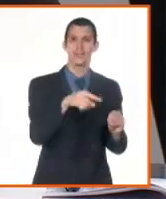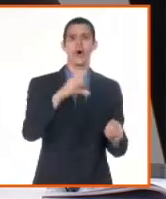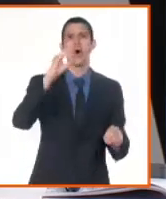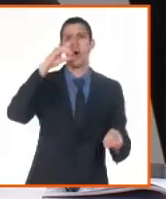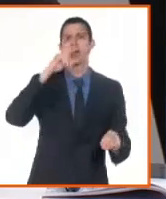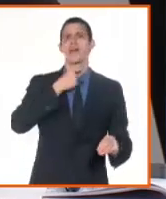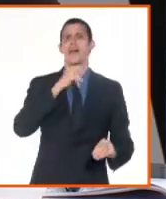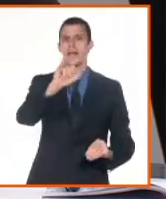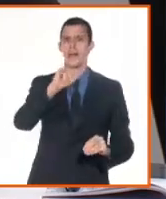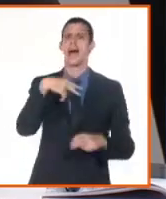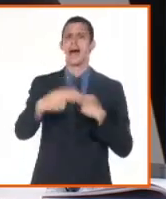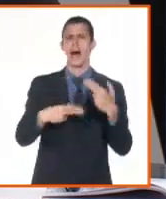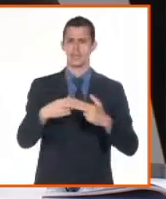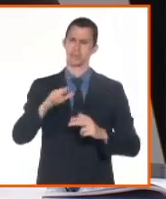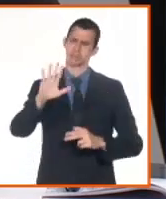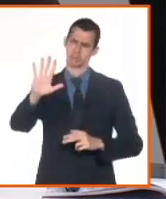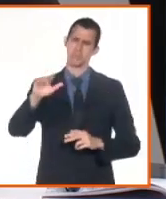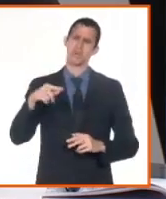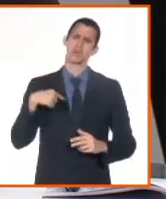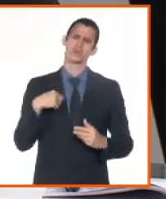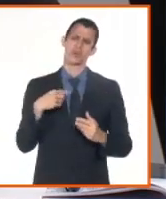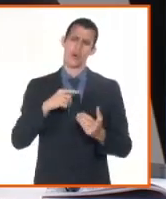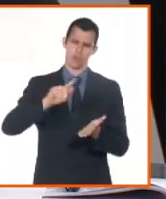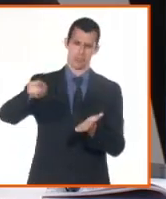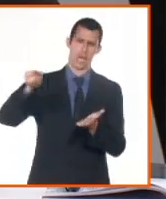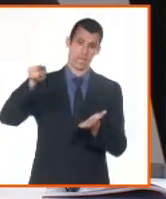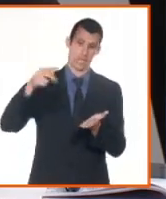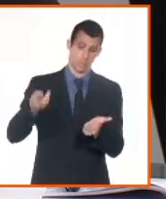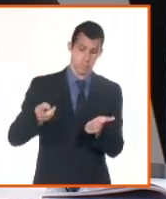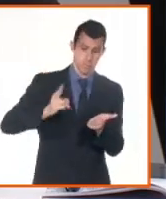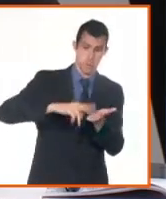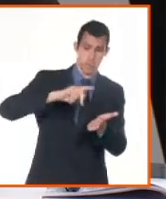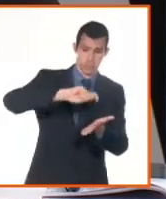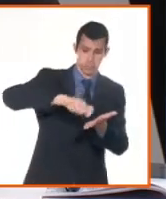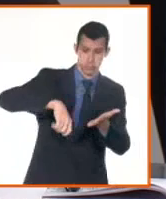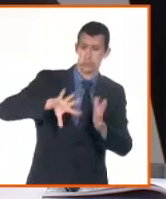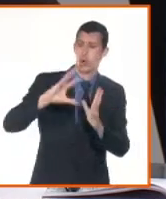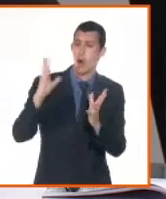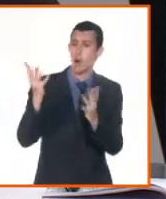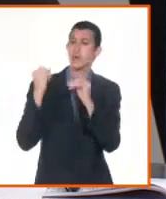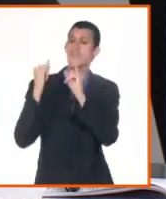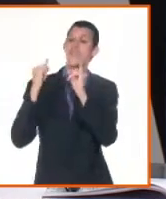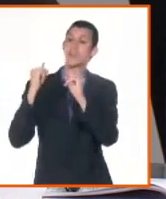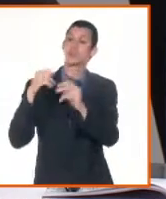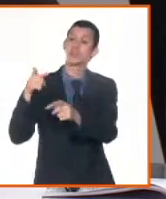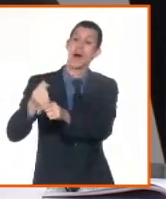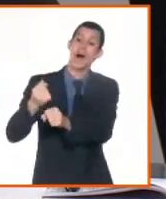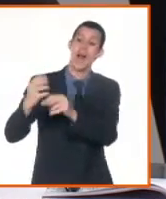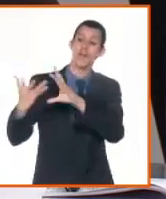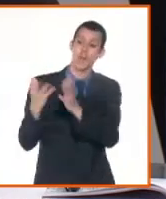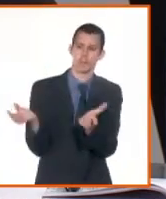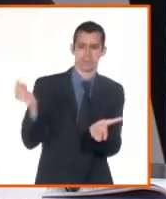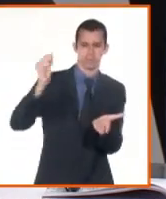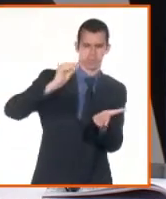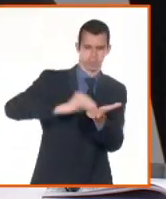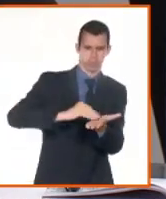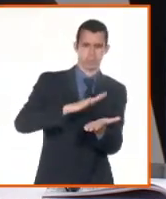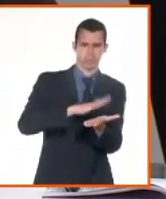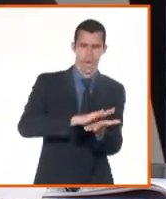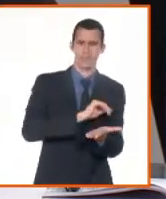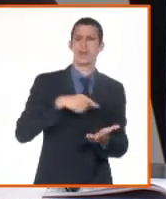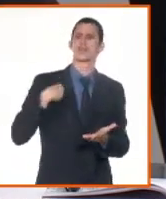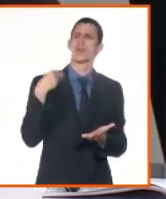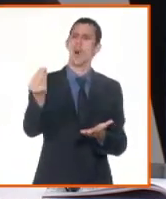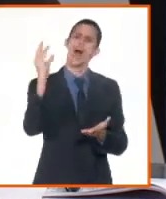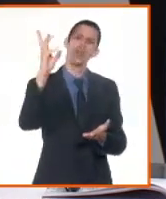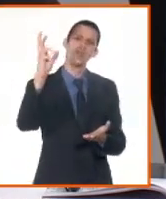expedir un código único en un segundo alcance de la aplicación informática que se está trabajando con la